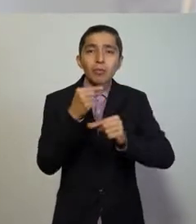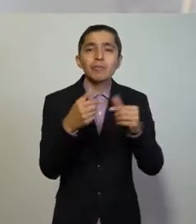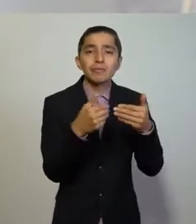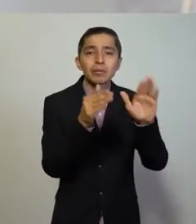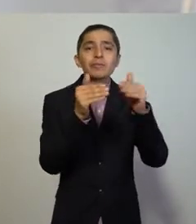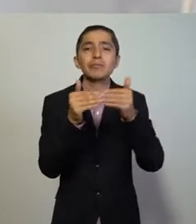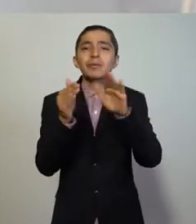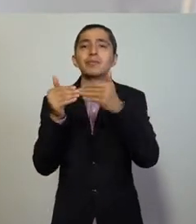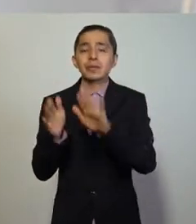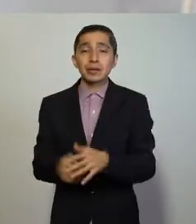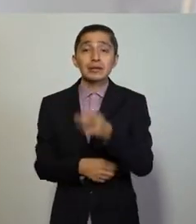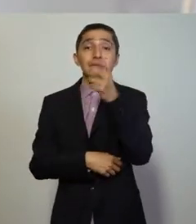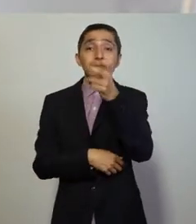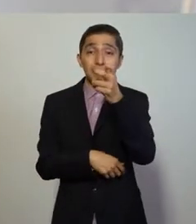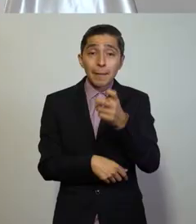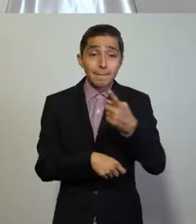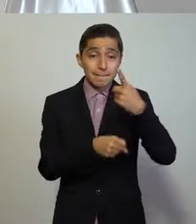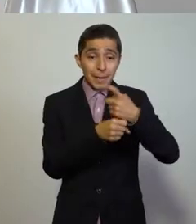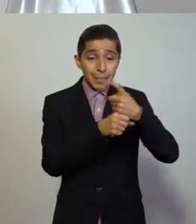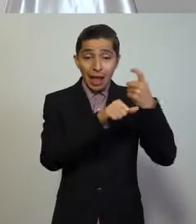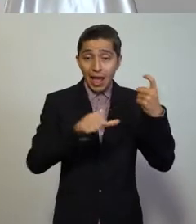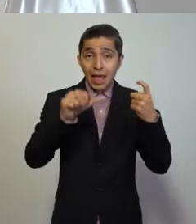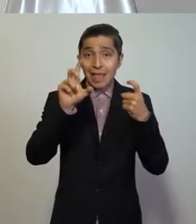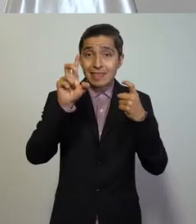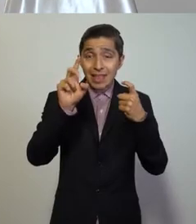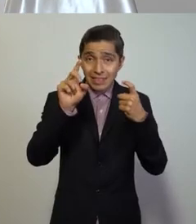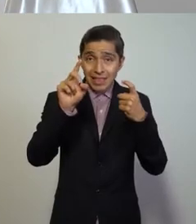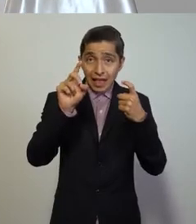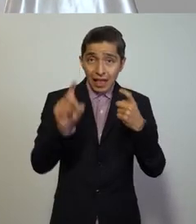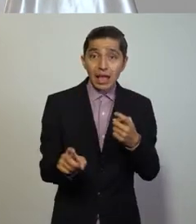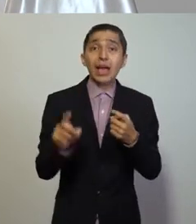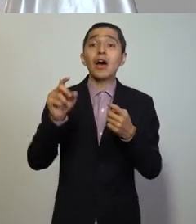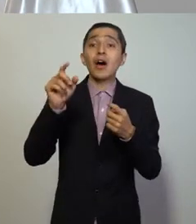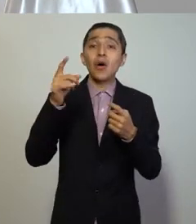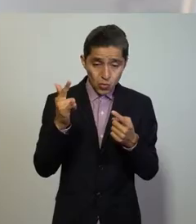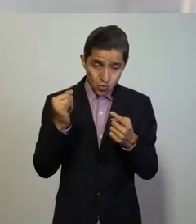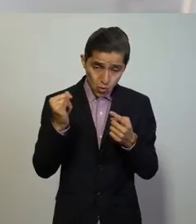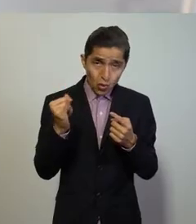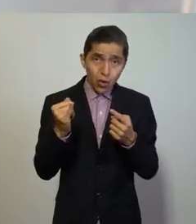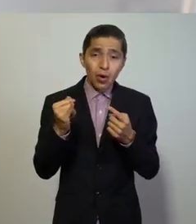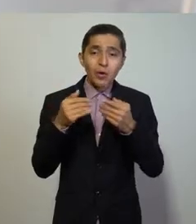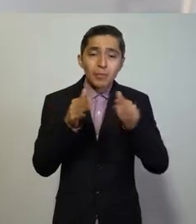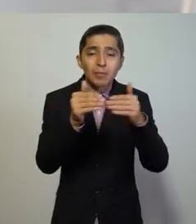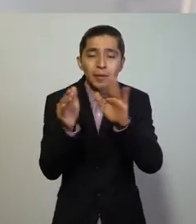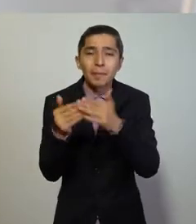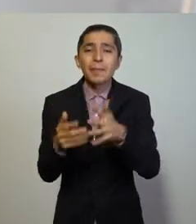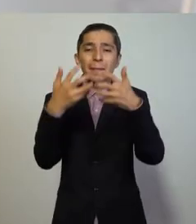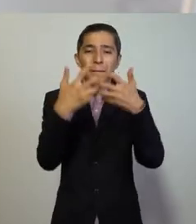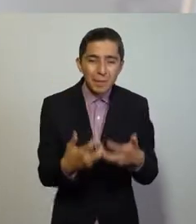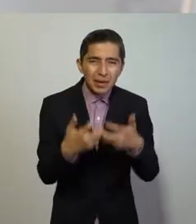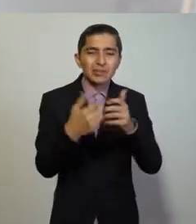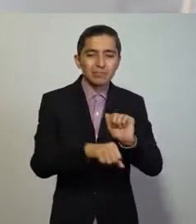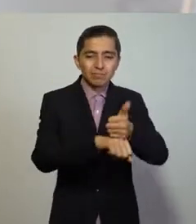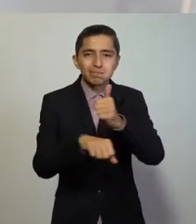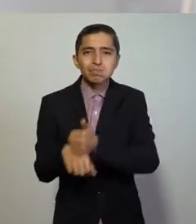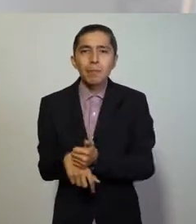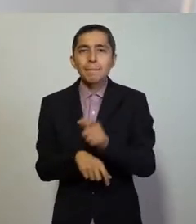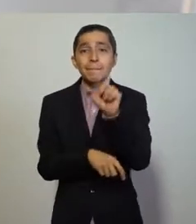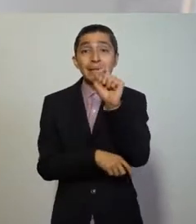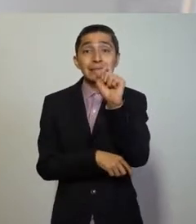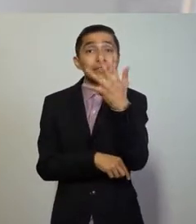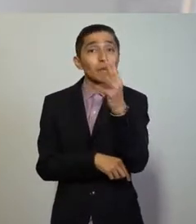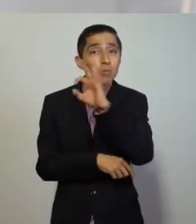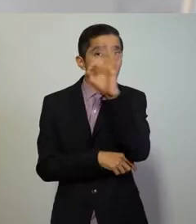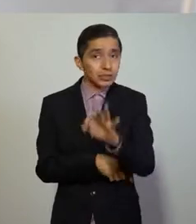primero al 30 de junio, empezamos por abrir espacios públicos, negocios y empresas al 25